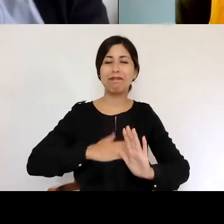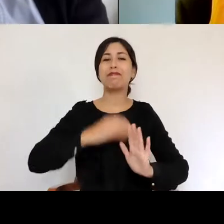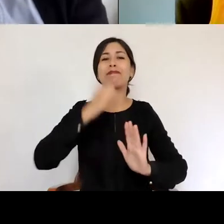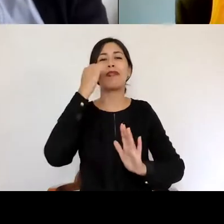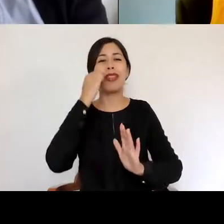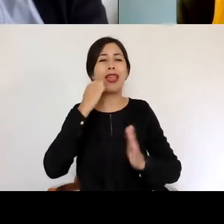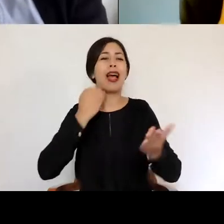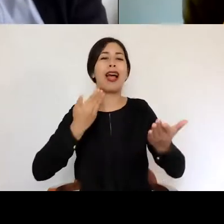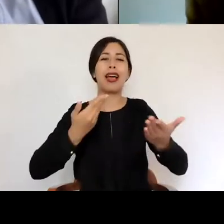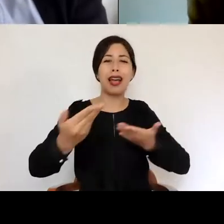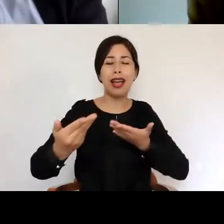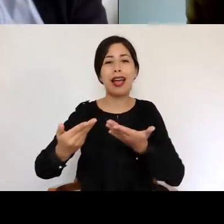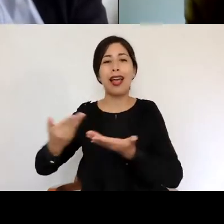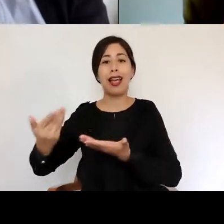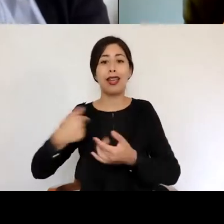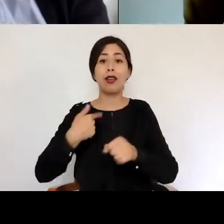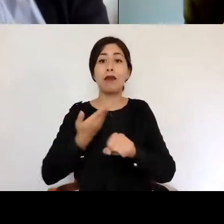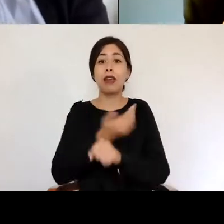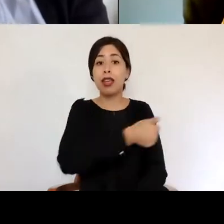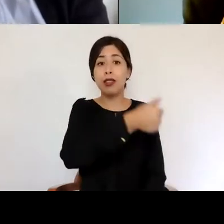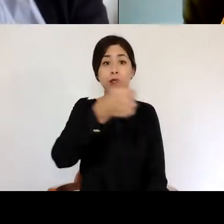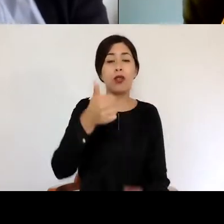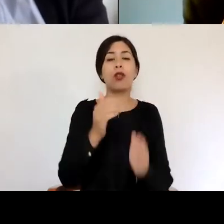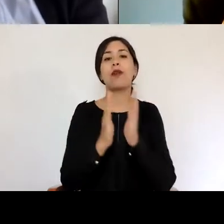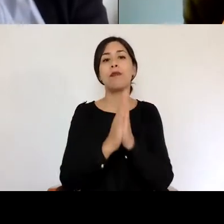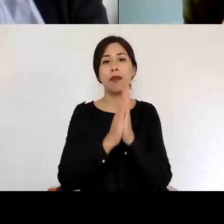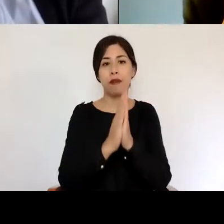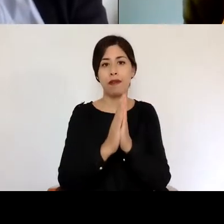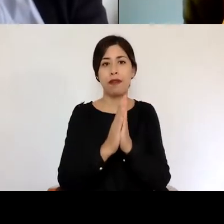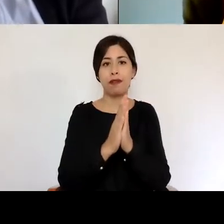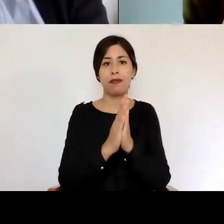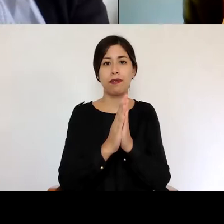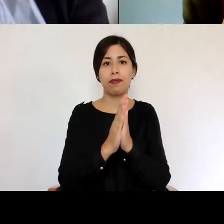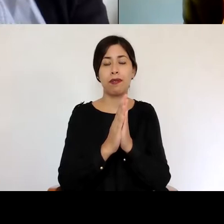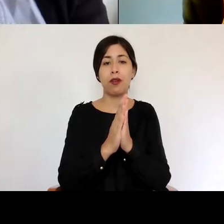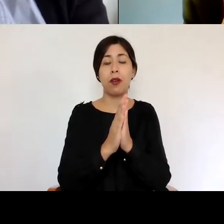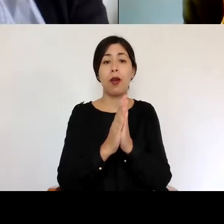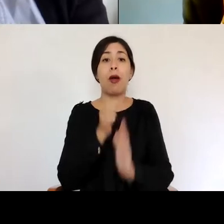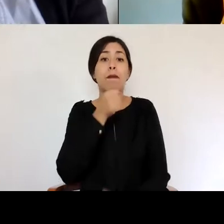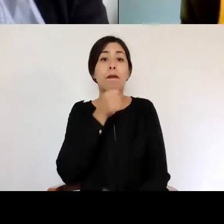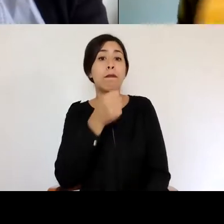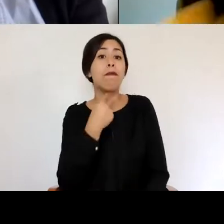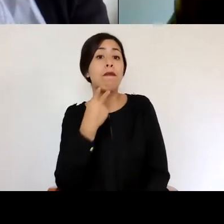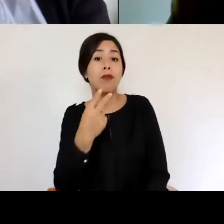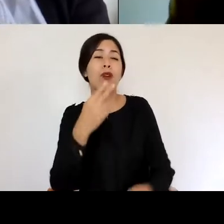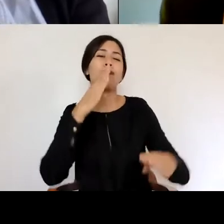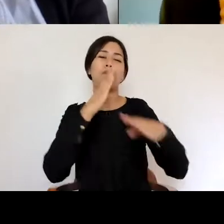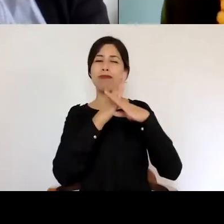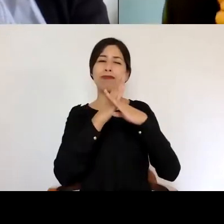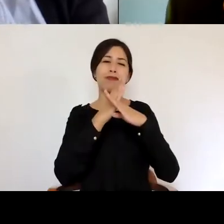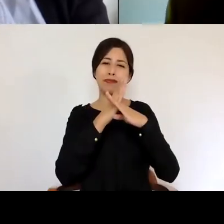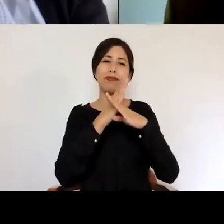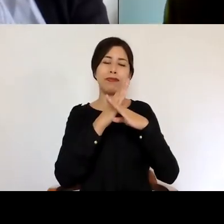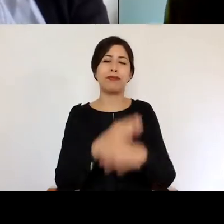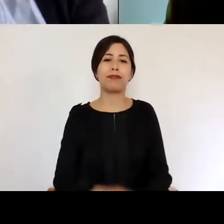a todos los que están participando que mantengan los micrófonos silenciados durante la ceremonia. Quiero